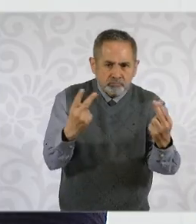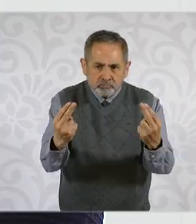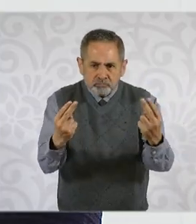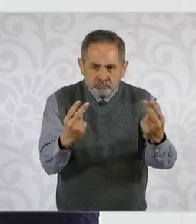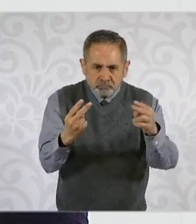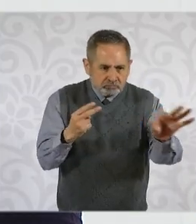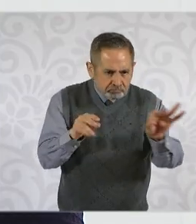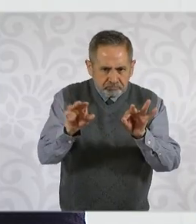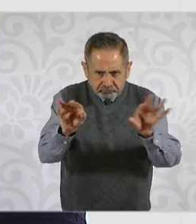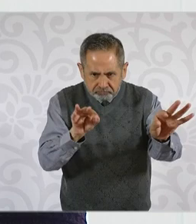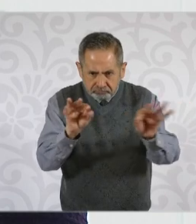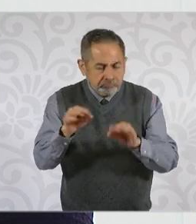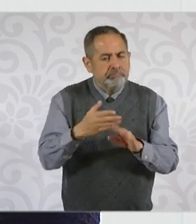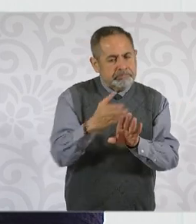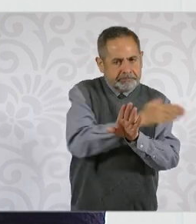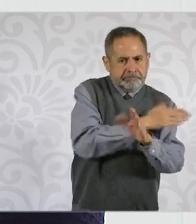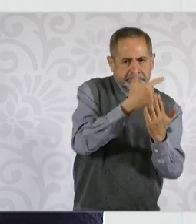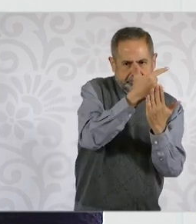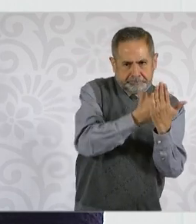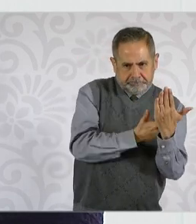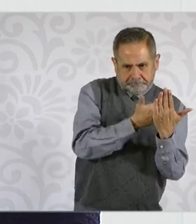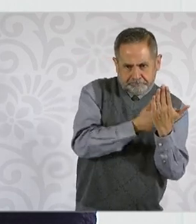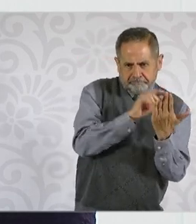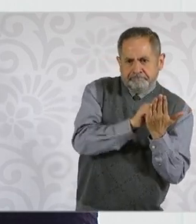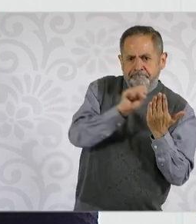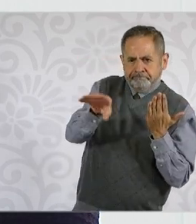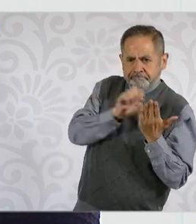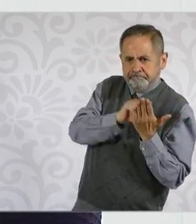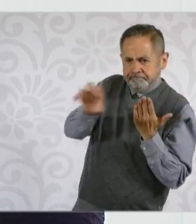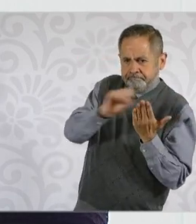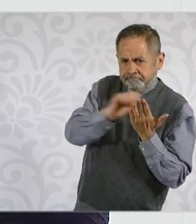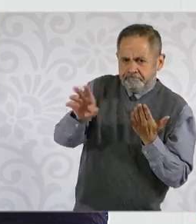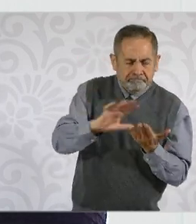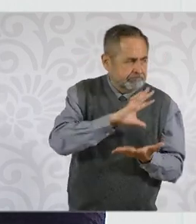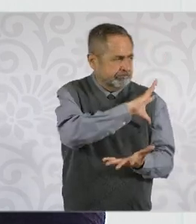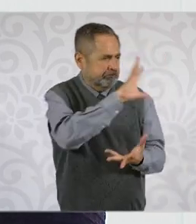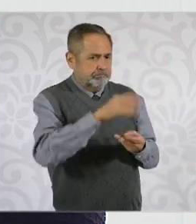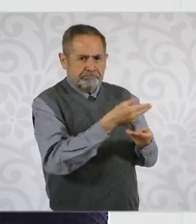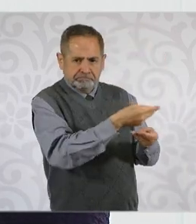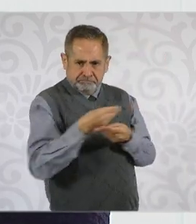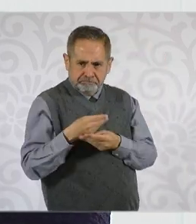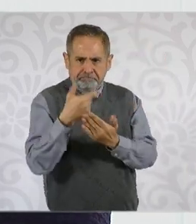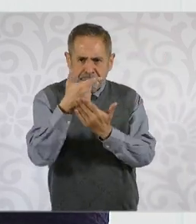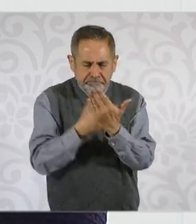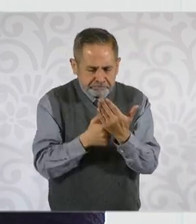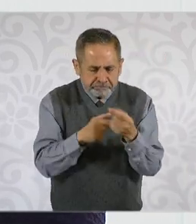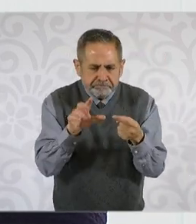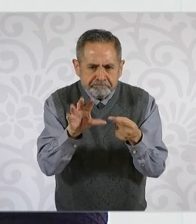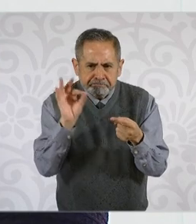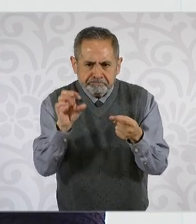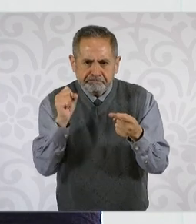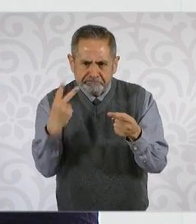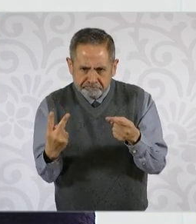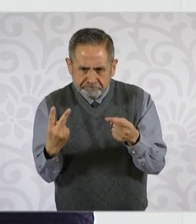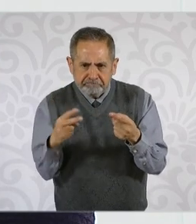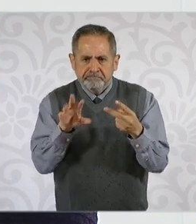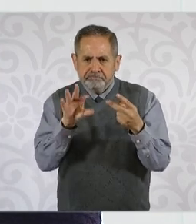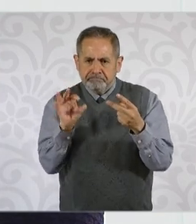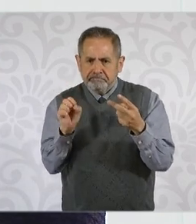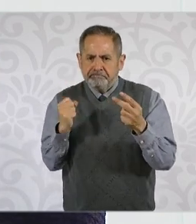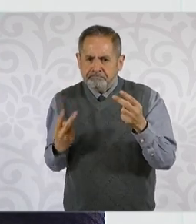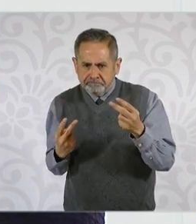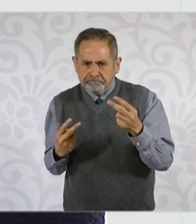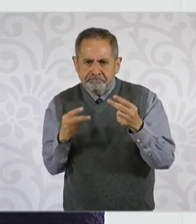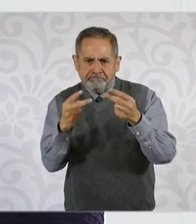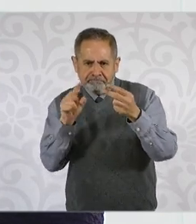remitidas por el Consejo de la Judicatura Federal, con base en el número